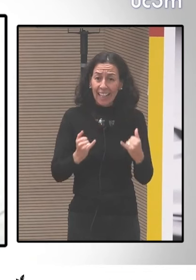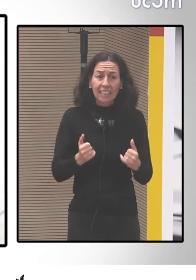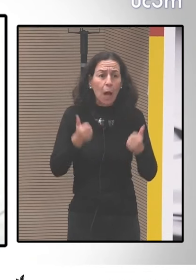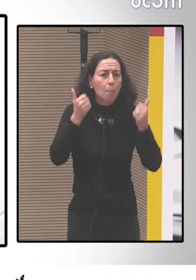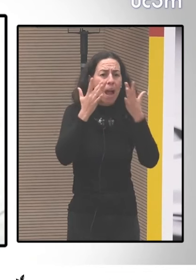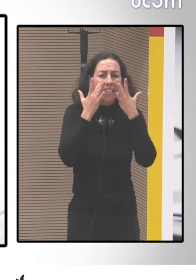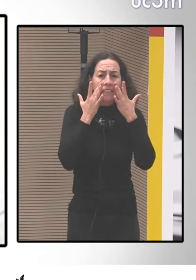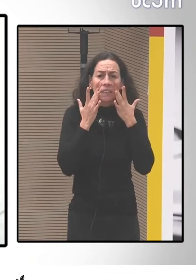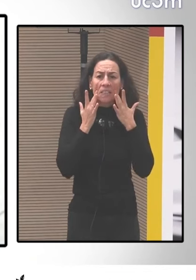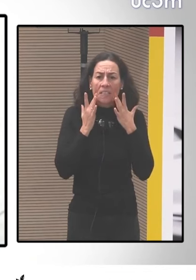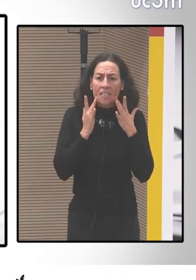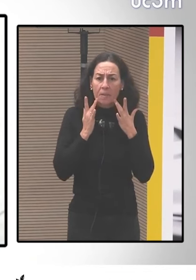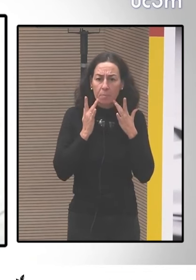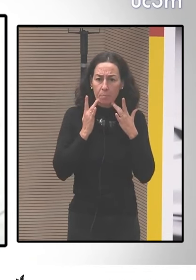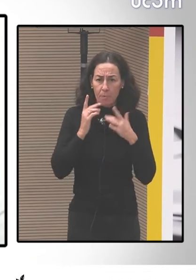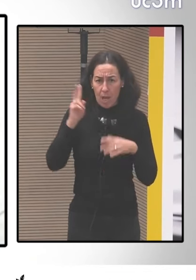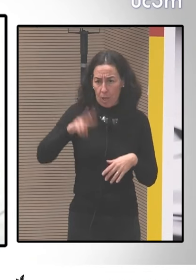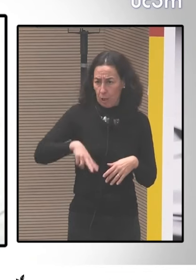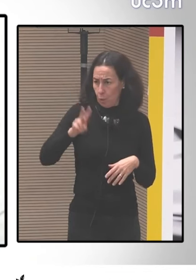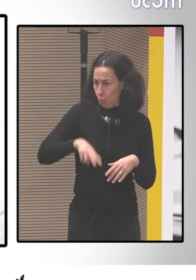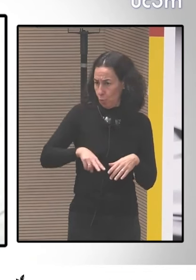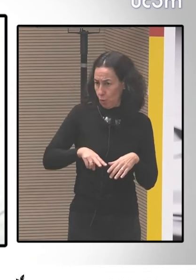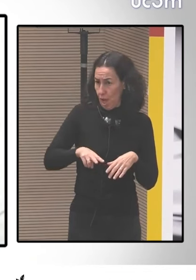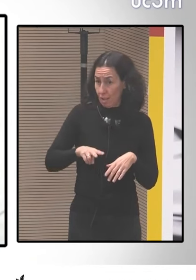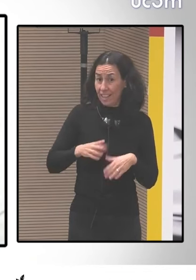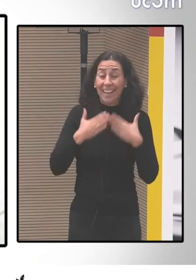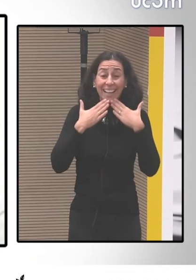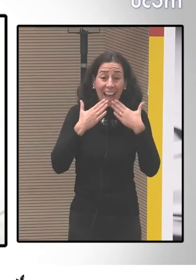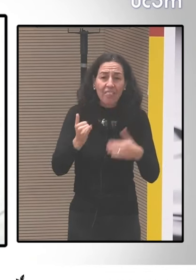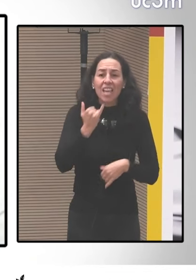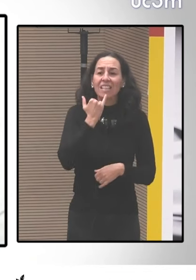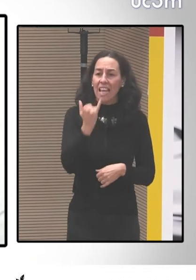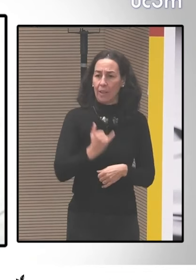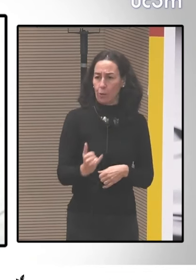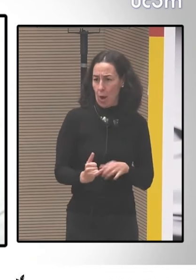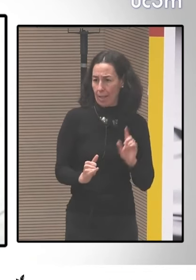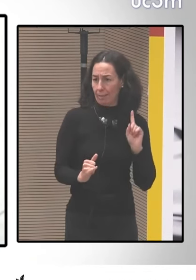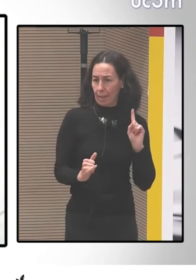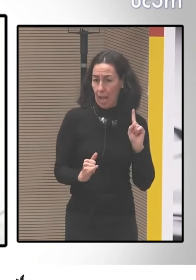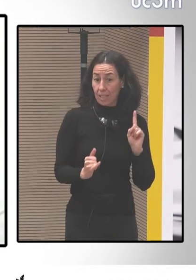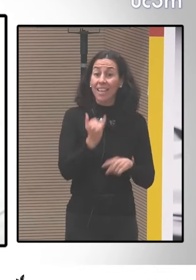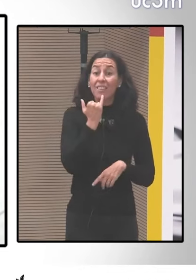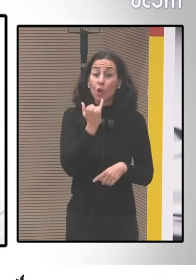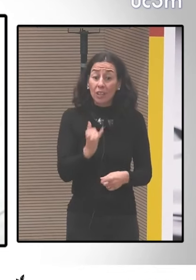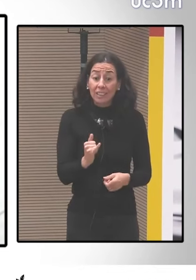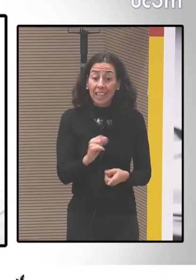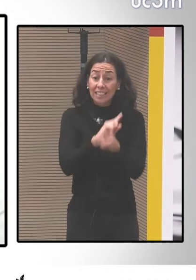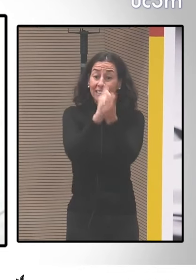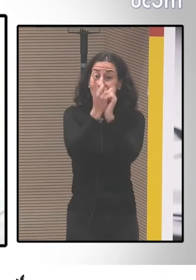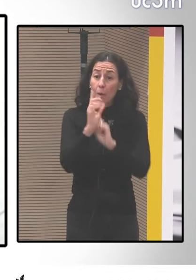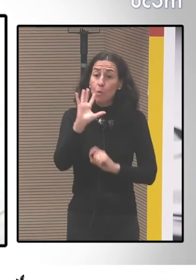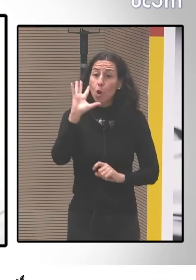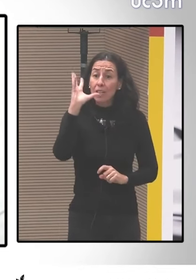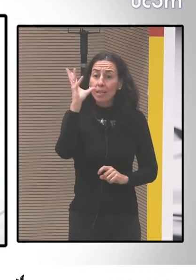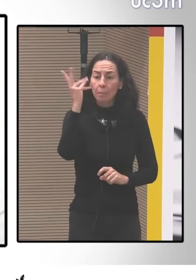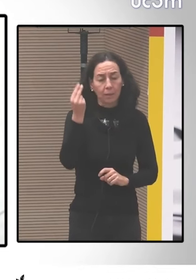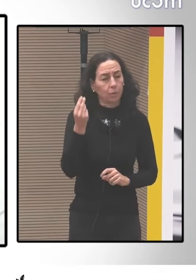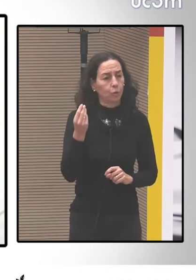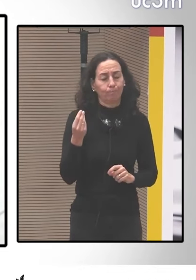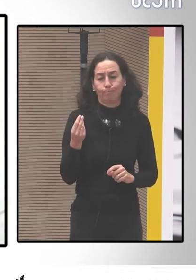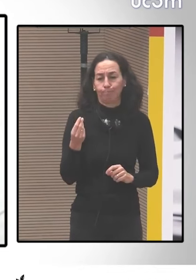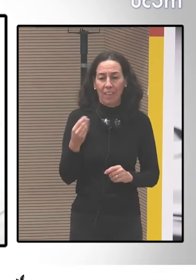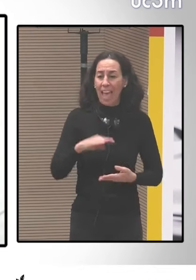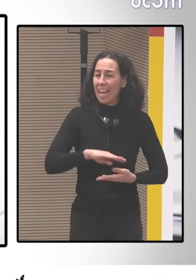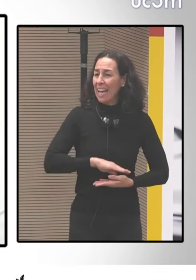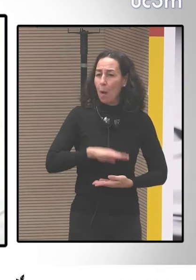gracias a las hidroeléctricas sin embargo las hidroeléctricas por el cambio climático se está perdiendo la capacidad es